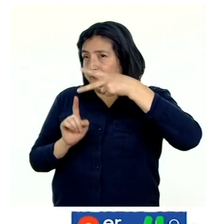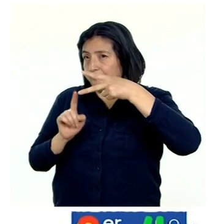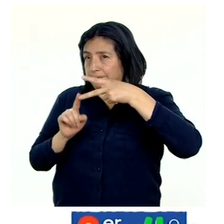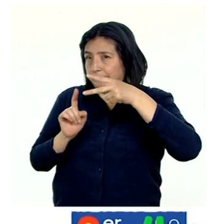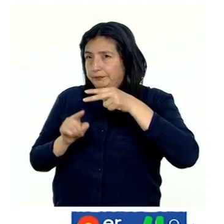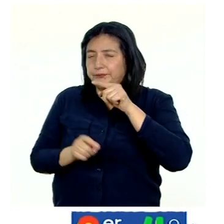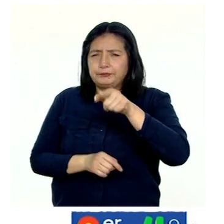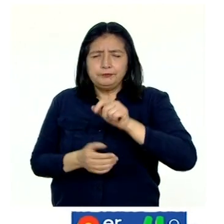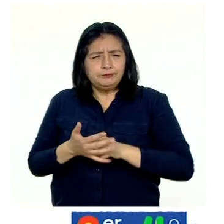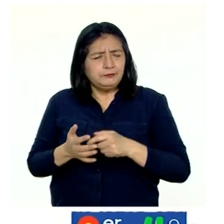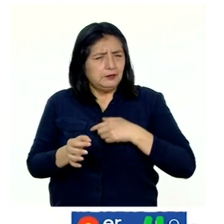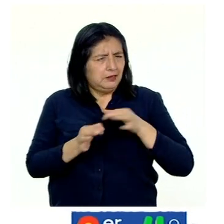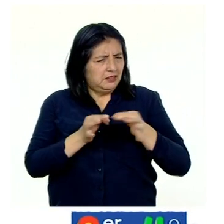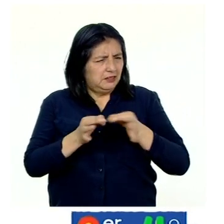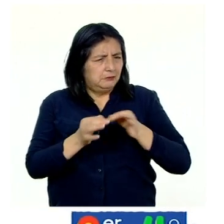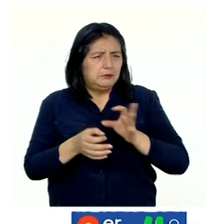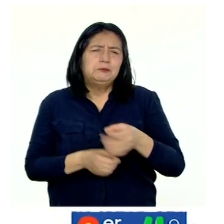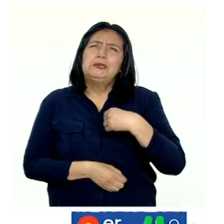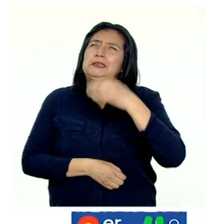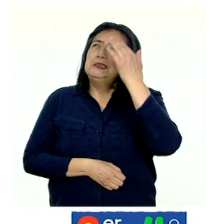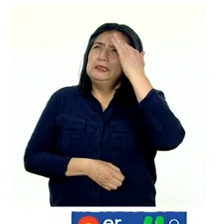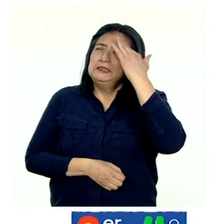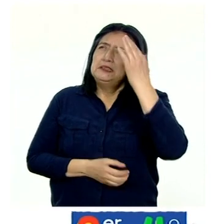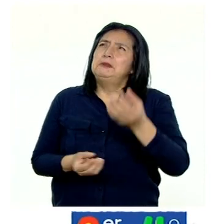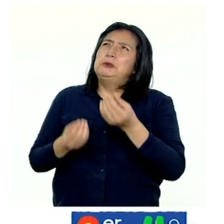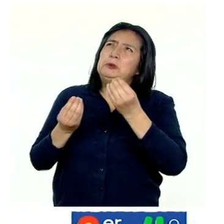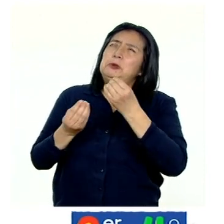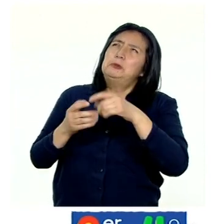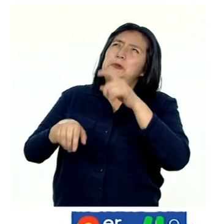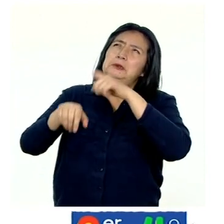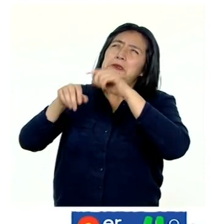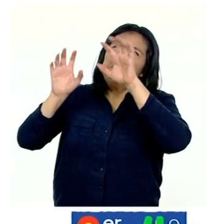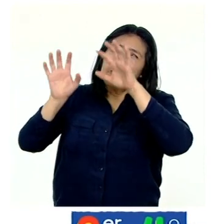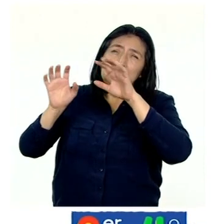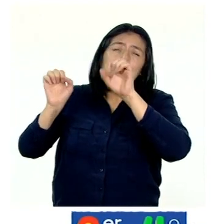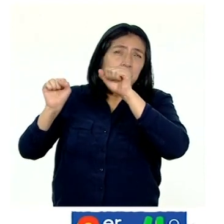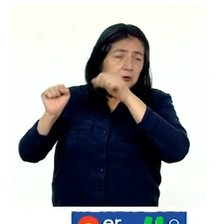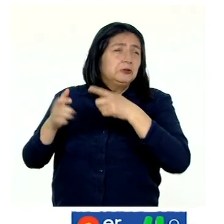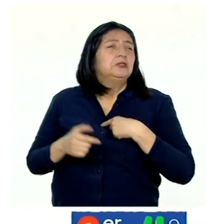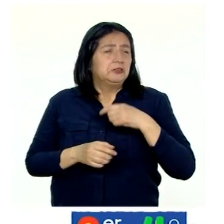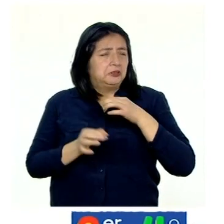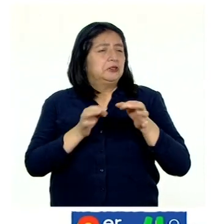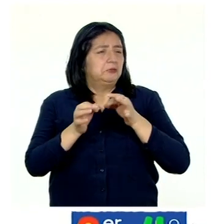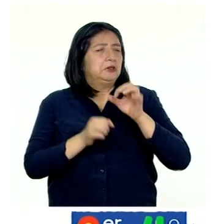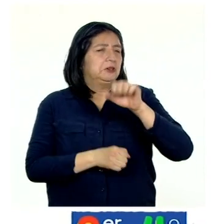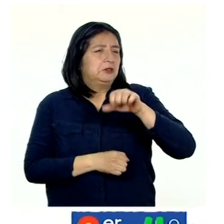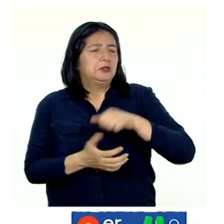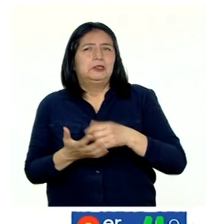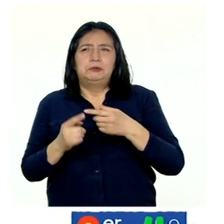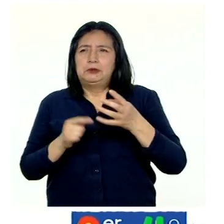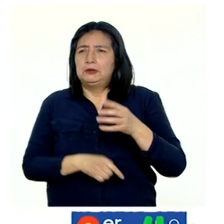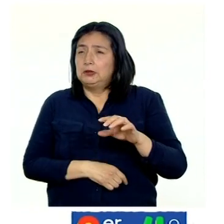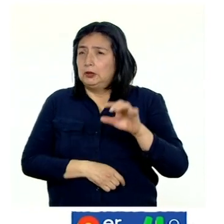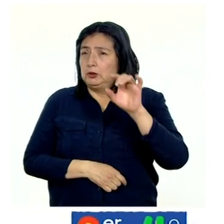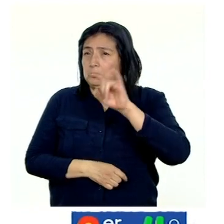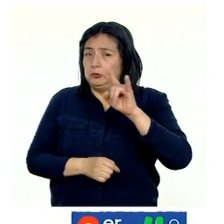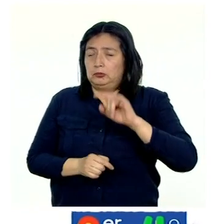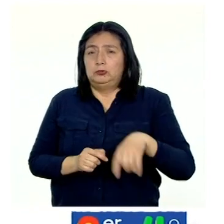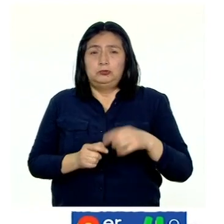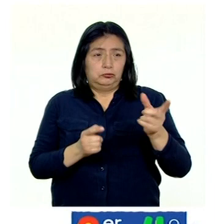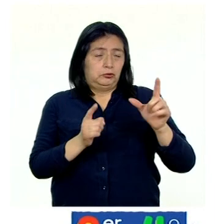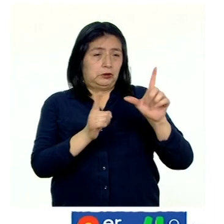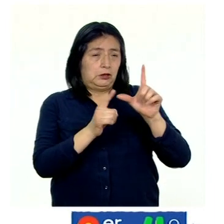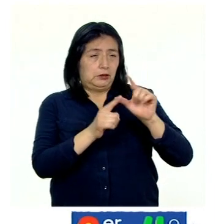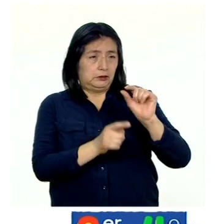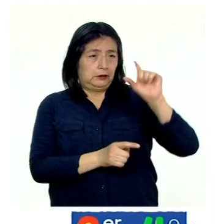una seña para saber sobre el tiempo en mi localidad? Sí, mencioné varias señas. ¿Usted punto final y